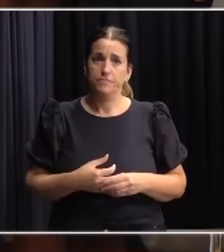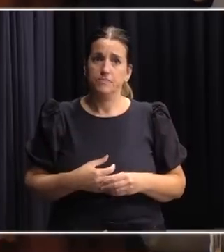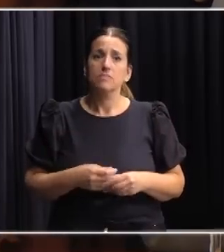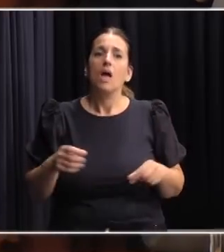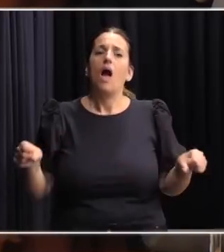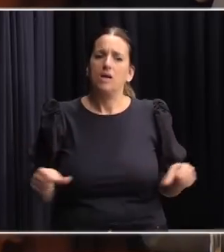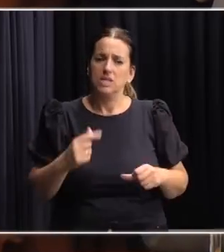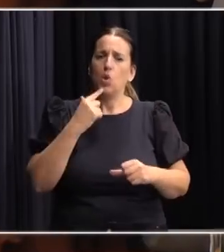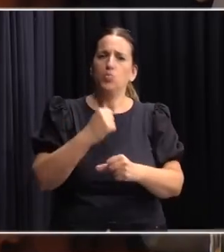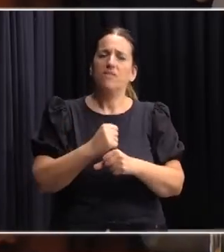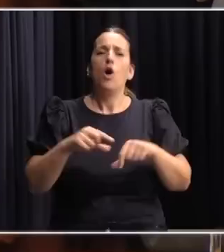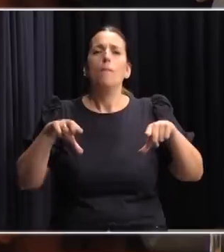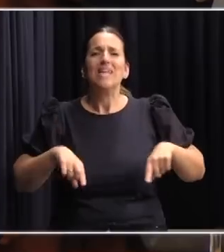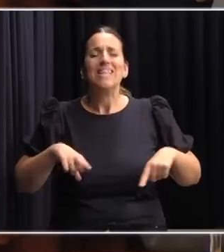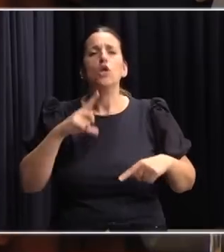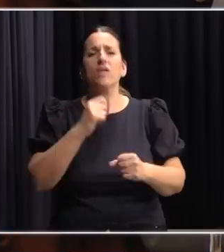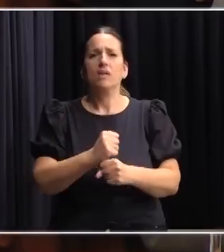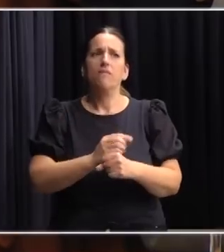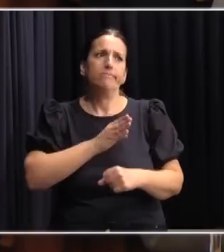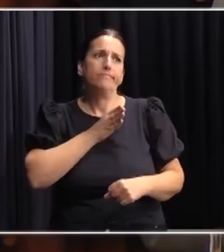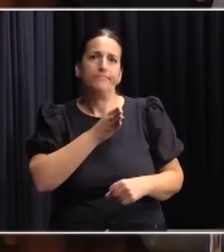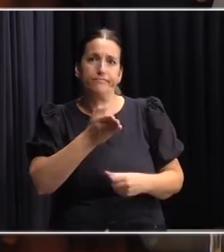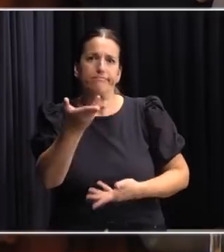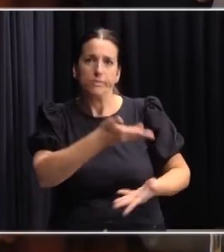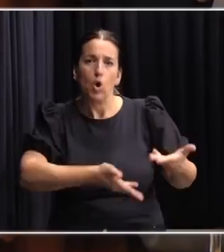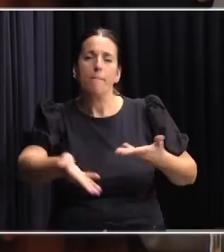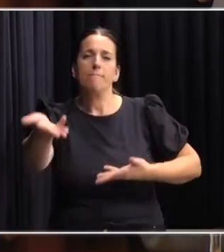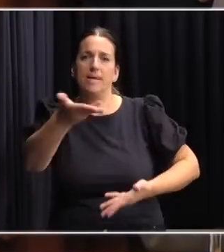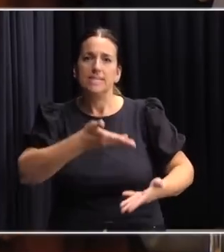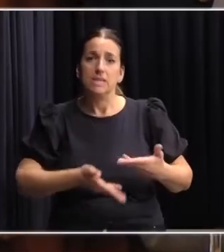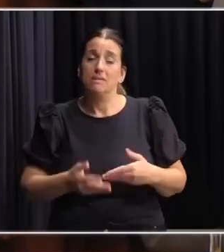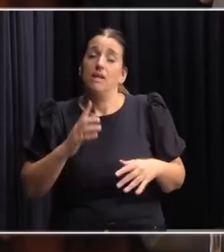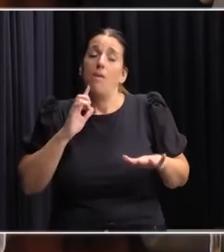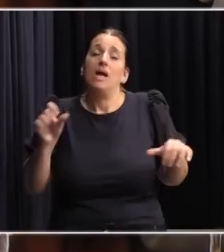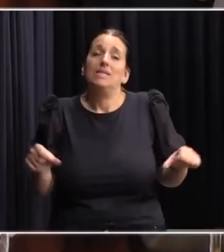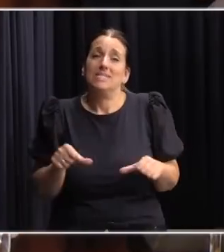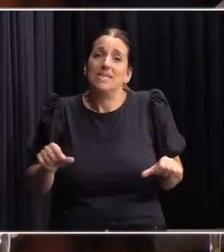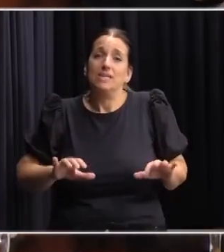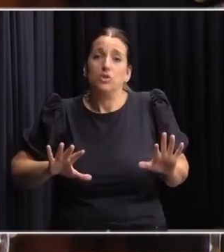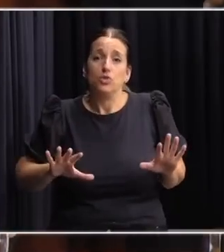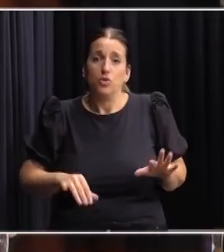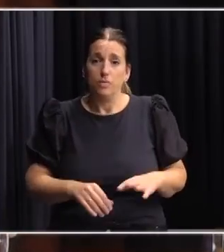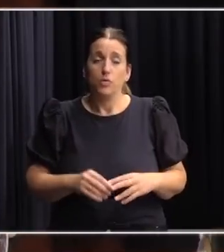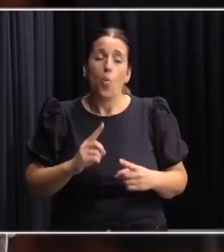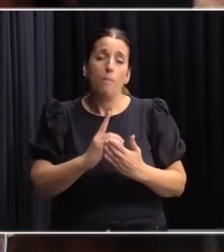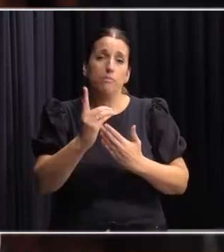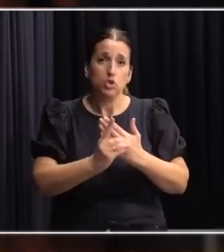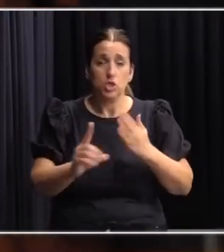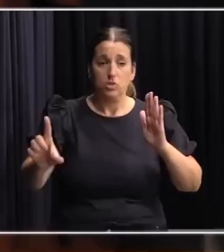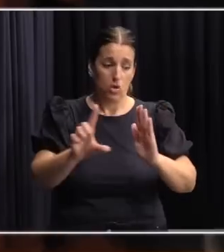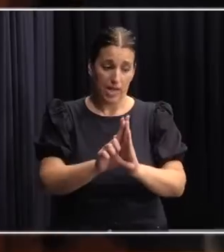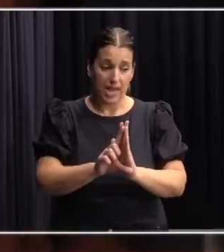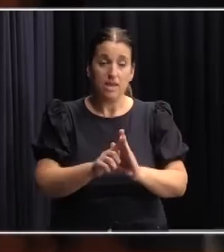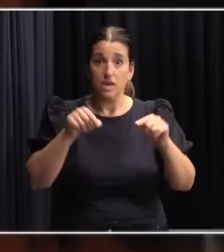Están haciendo un trabajo con el Ministerio de Trabajo de ida y vuelta y estamos elaborando un proyecto de ley